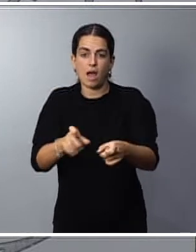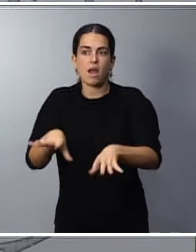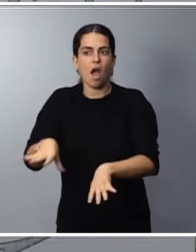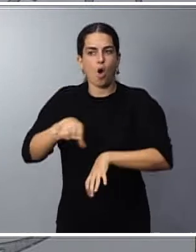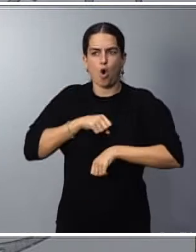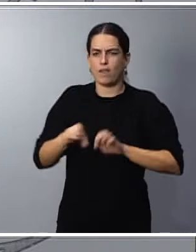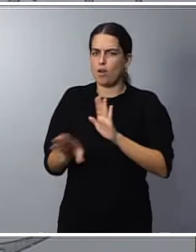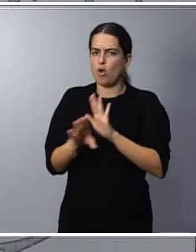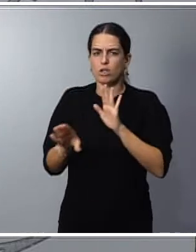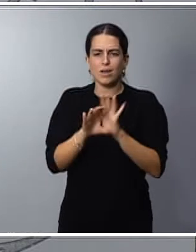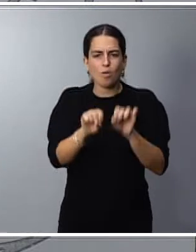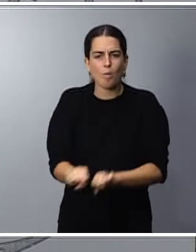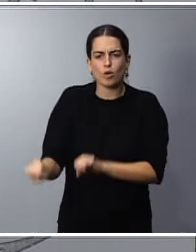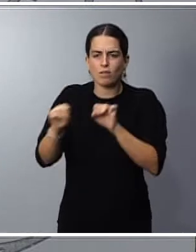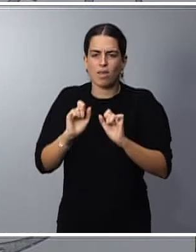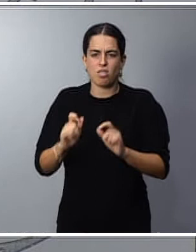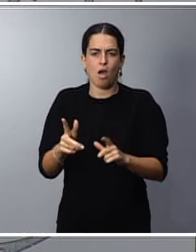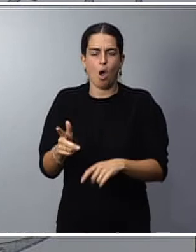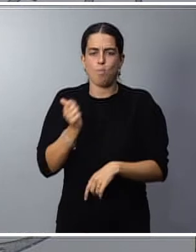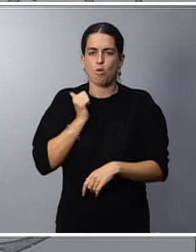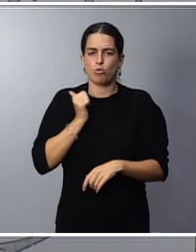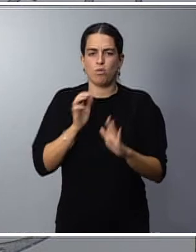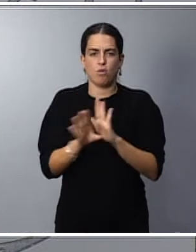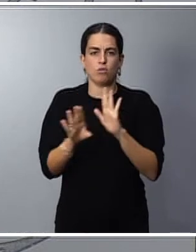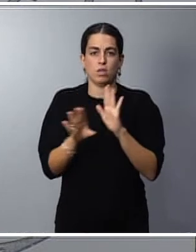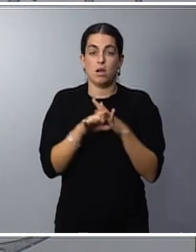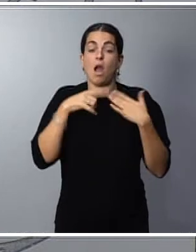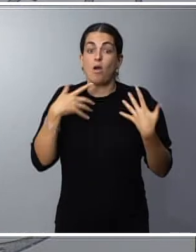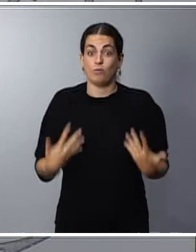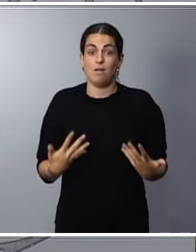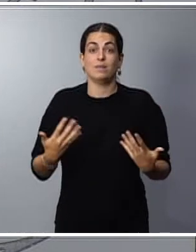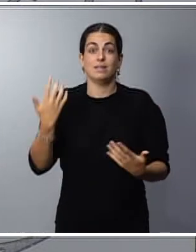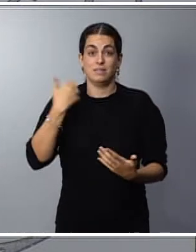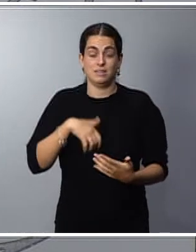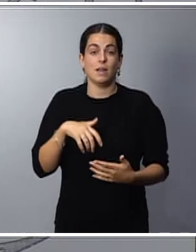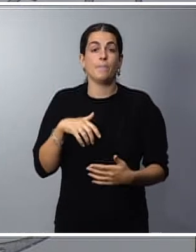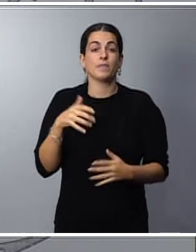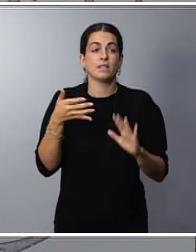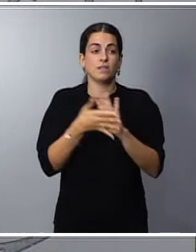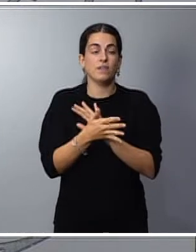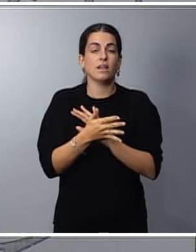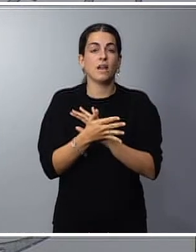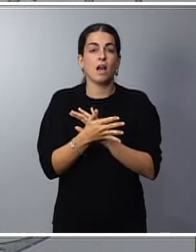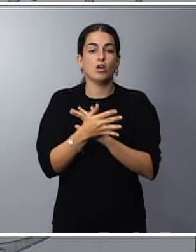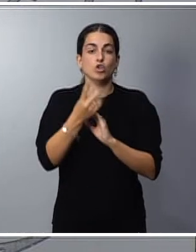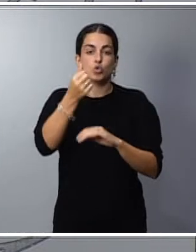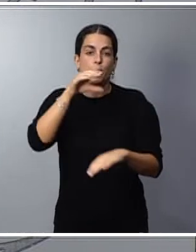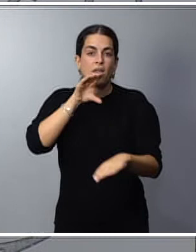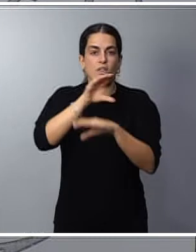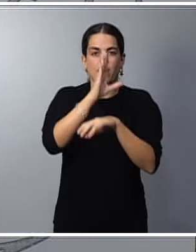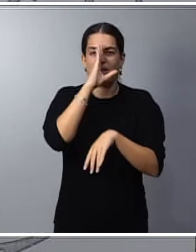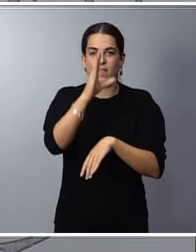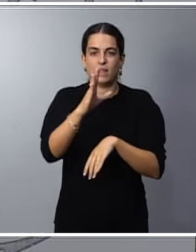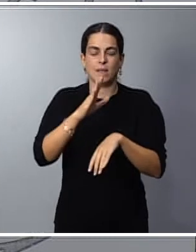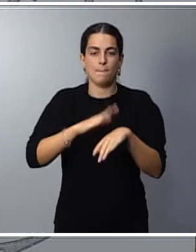oportunidades y concretamente lo que hemos abordado hoy, como les decía, son subvenciones directas a entidades para financiar este sistema de